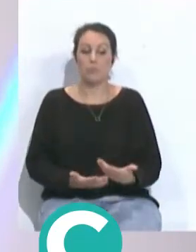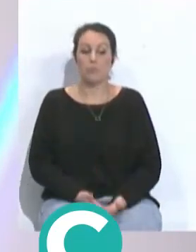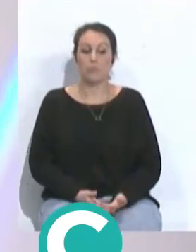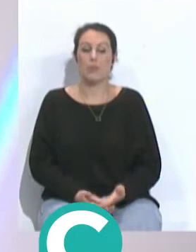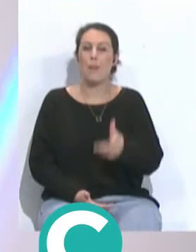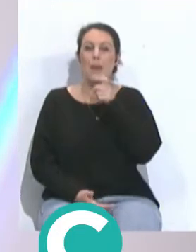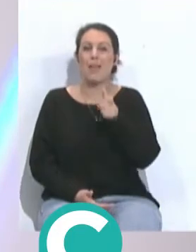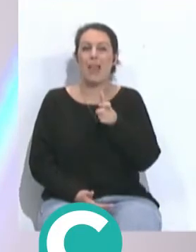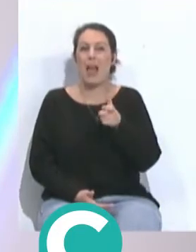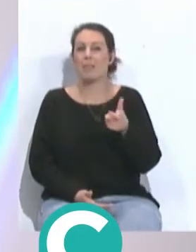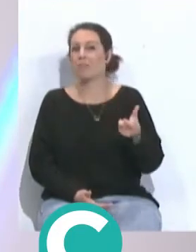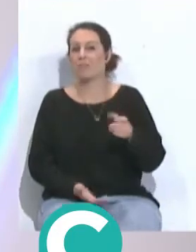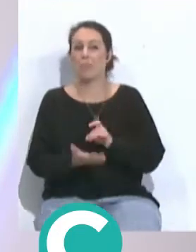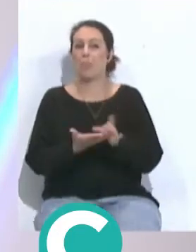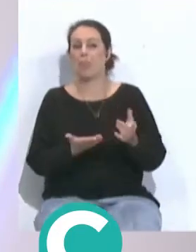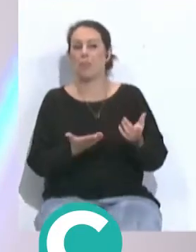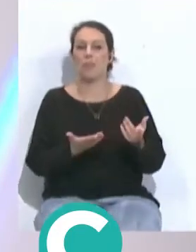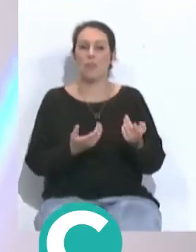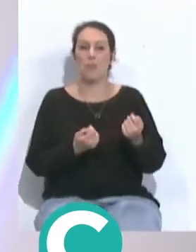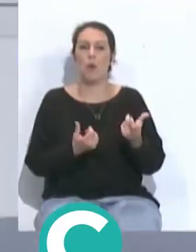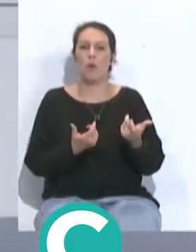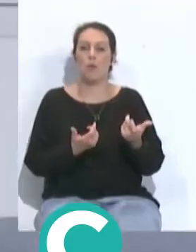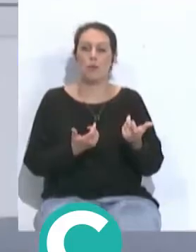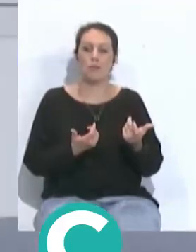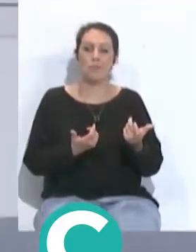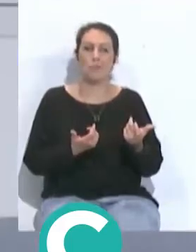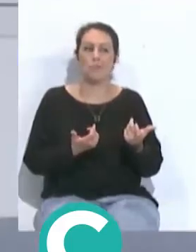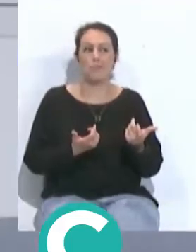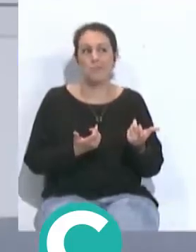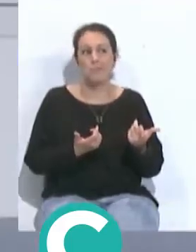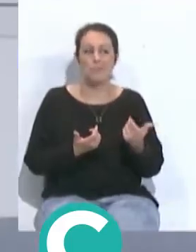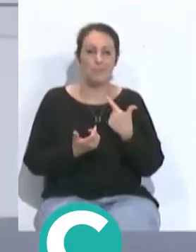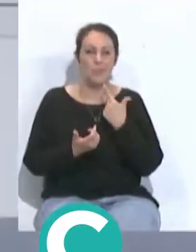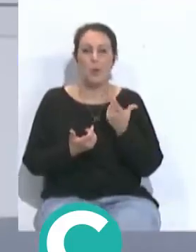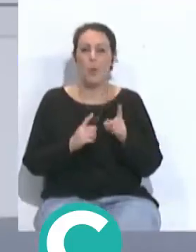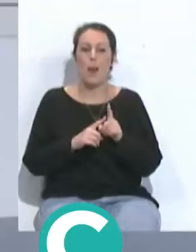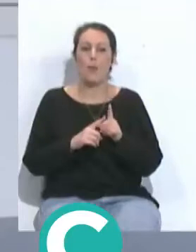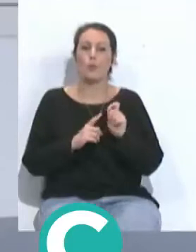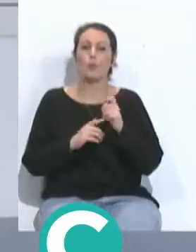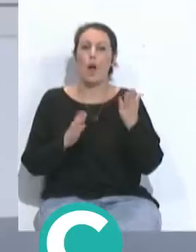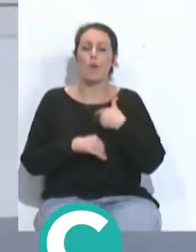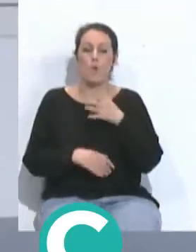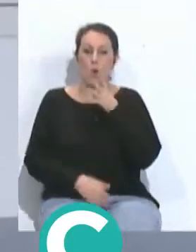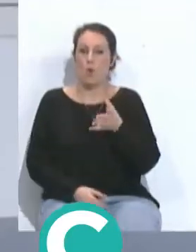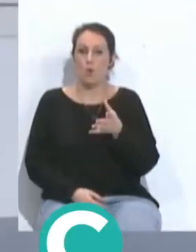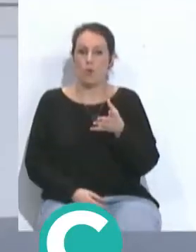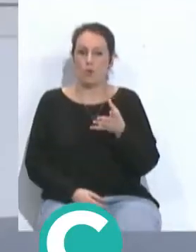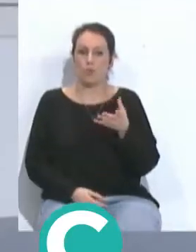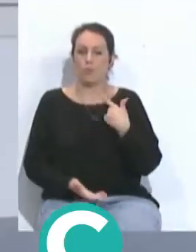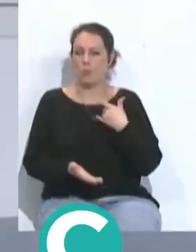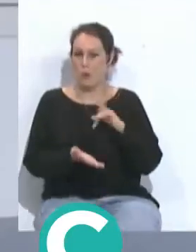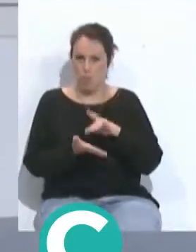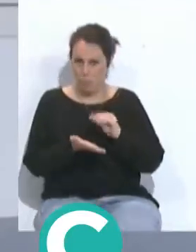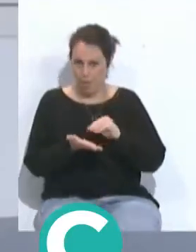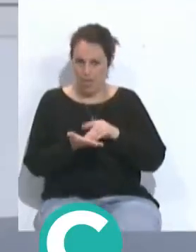la palabra un poco como diciendo no está teniendo los minutos porque realmente eso sucede muchas